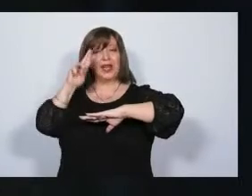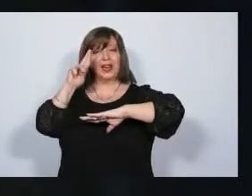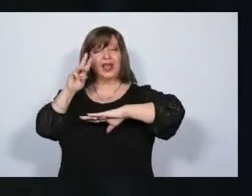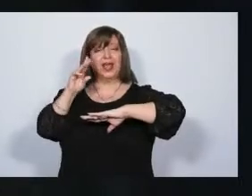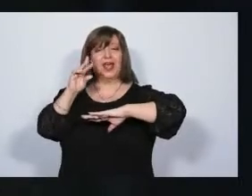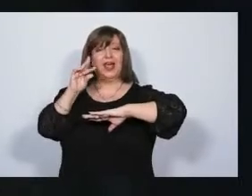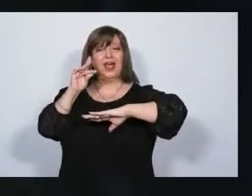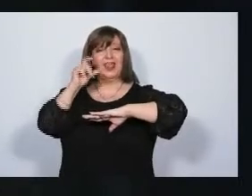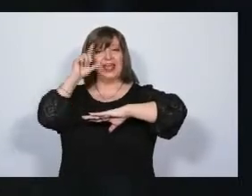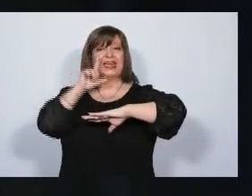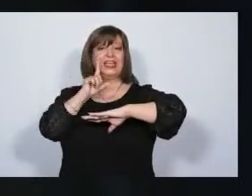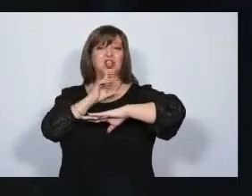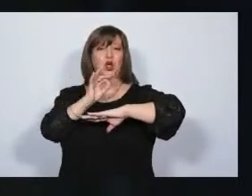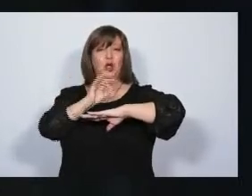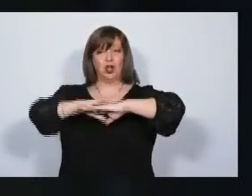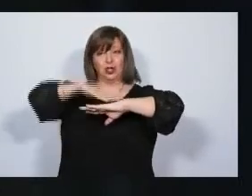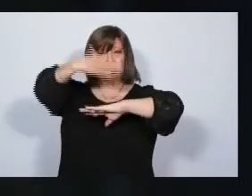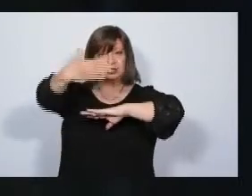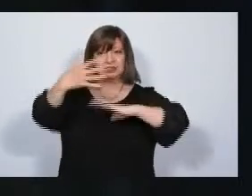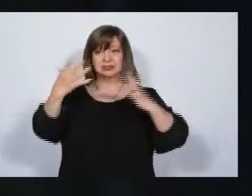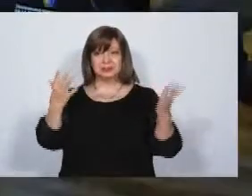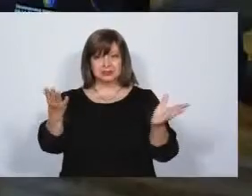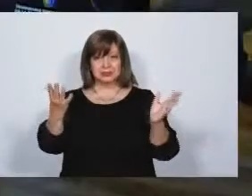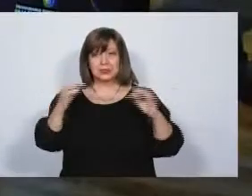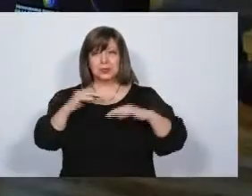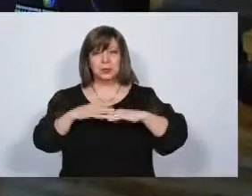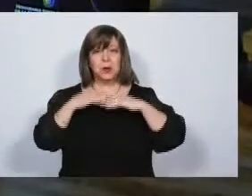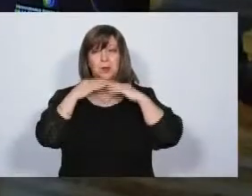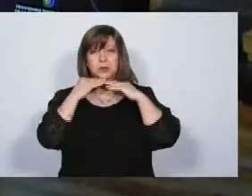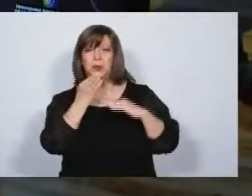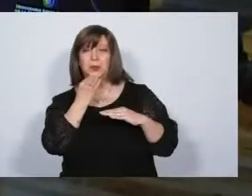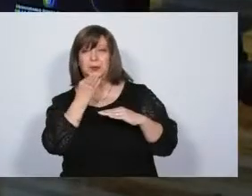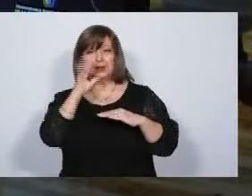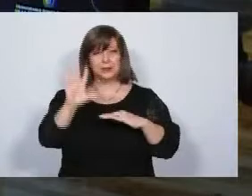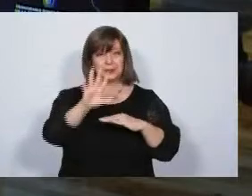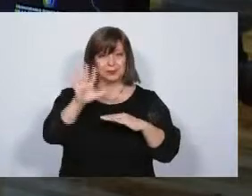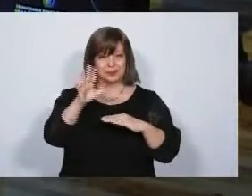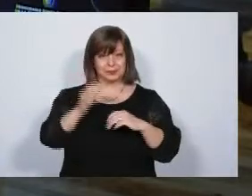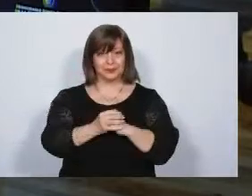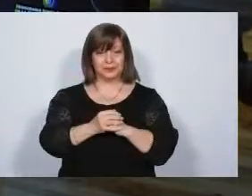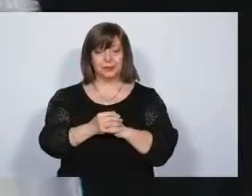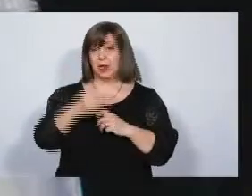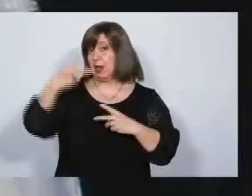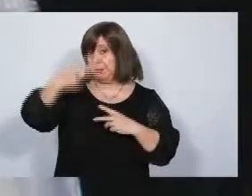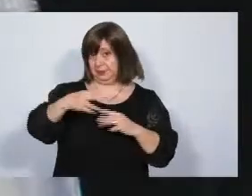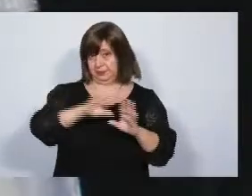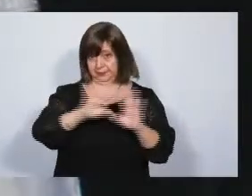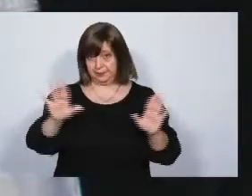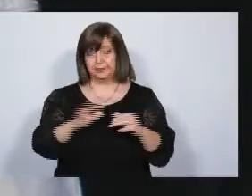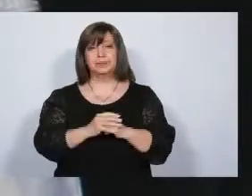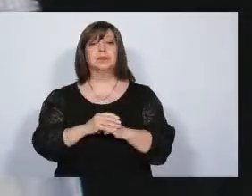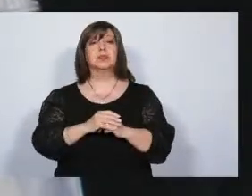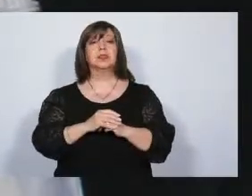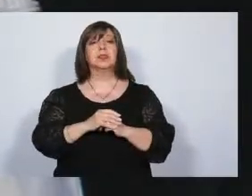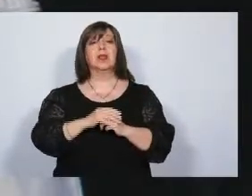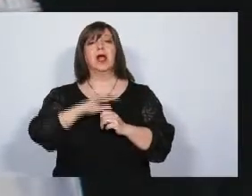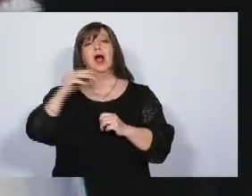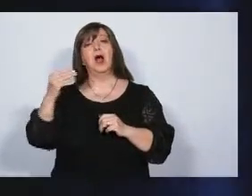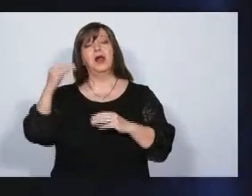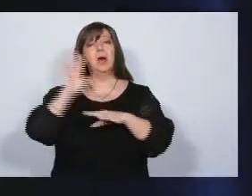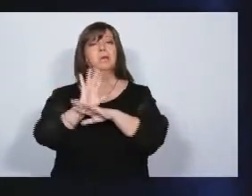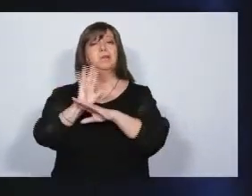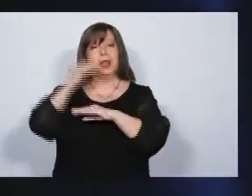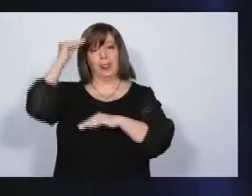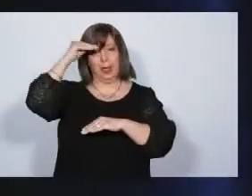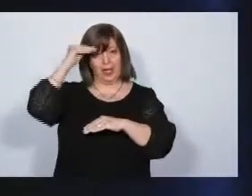nos dé la competencia, la justicia provincial para el narcomenudeo. Gracias, candidato Cornejo. Tiene la palabra a partir de ahora el candidato Omar de Marquis.